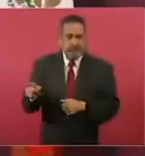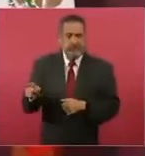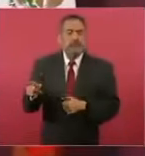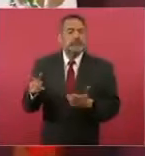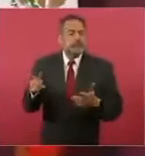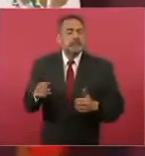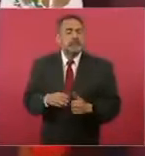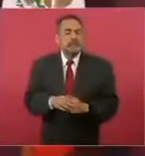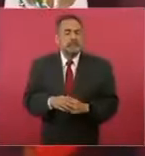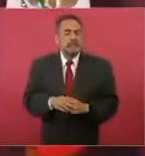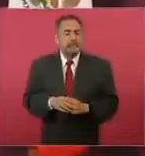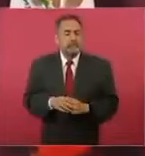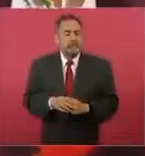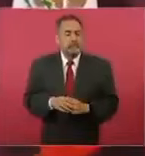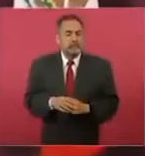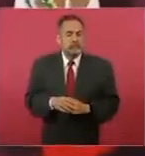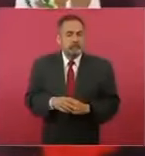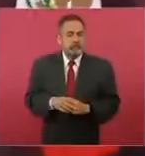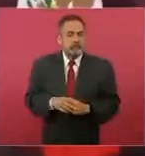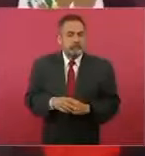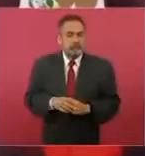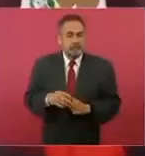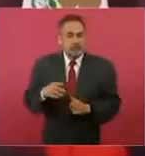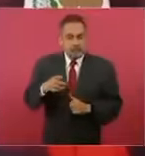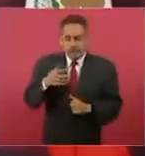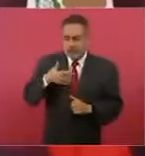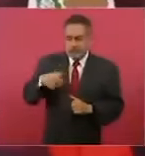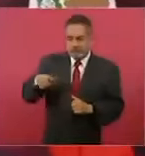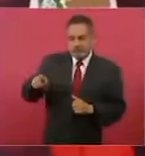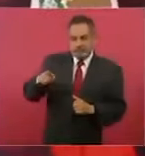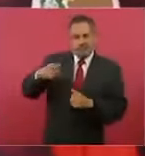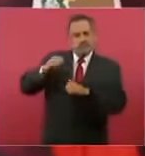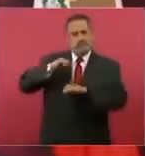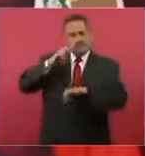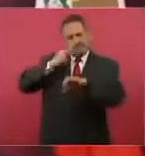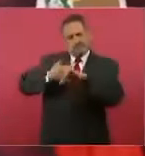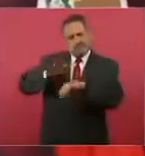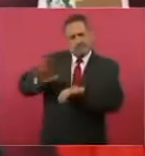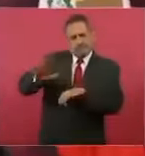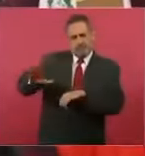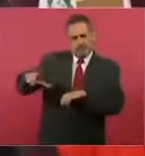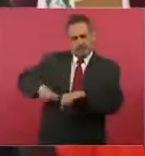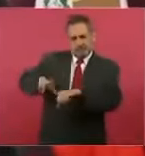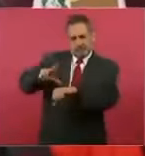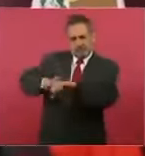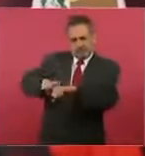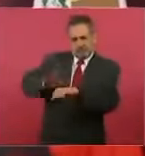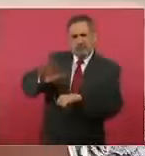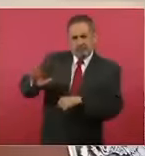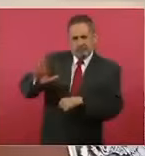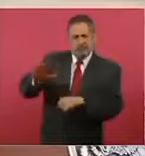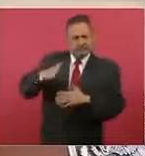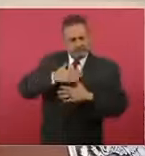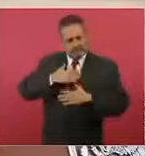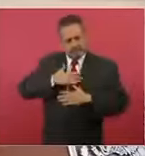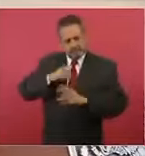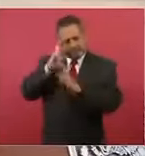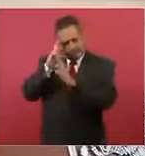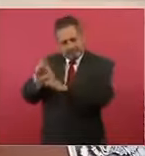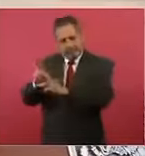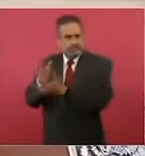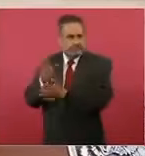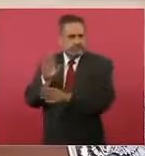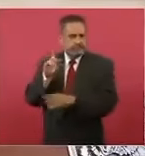respetuosos de su ámbito de competencia, porque esto